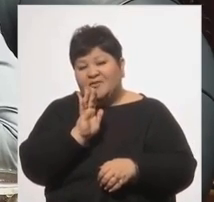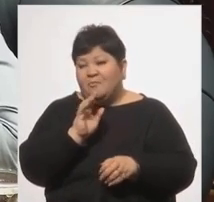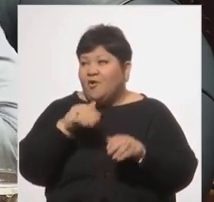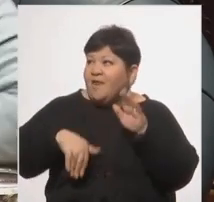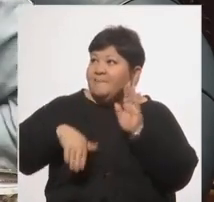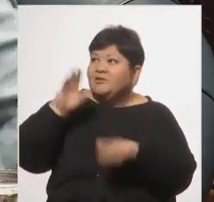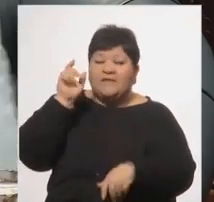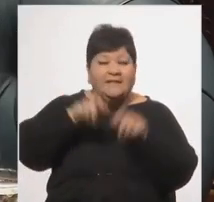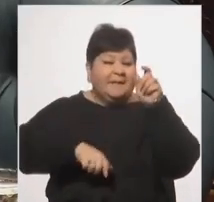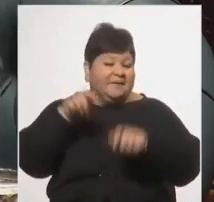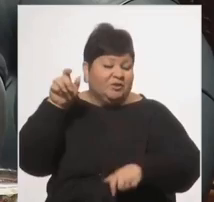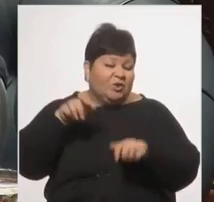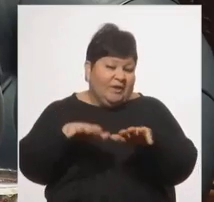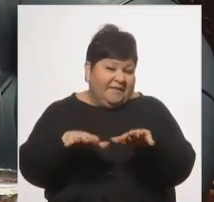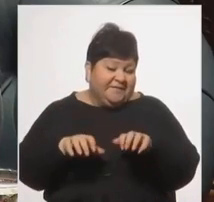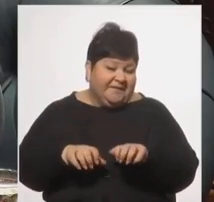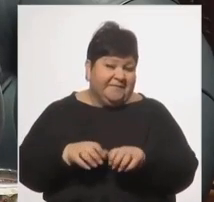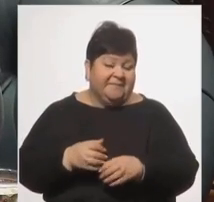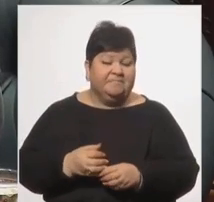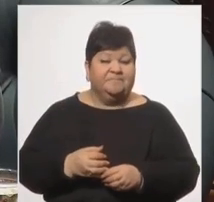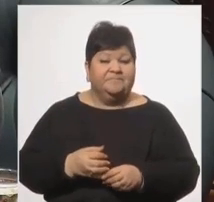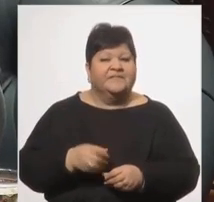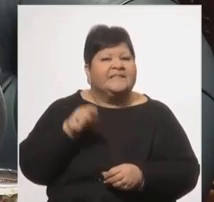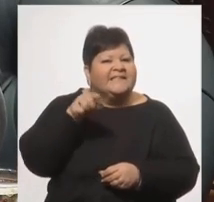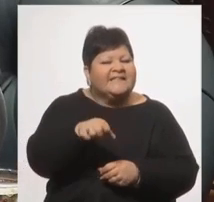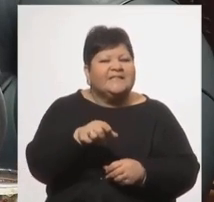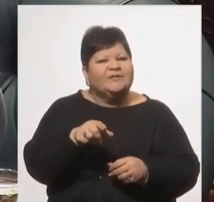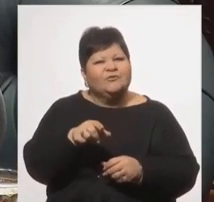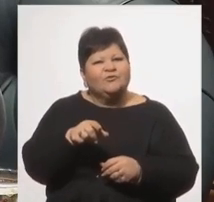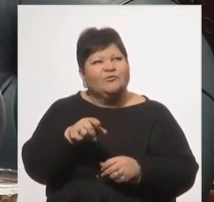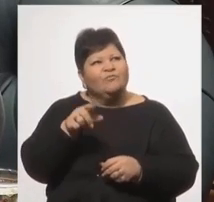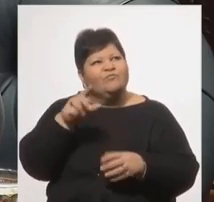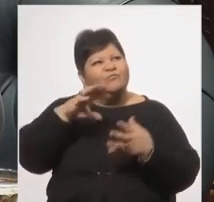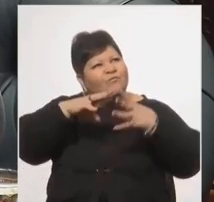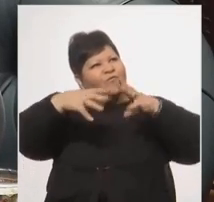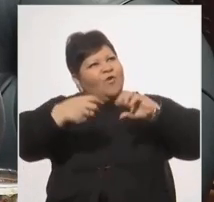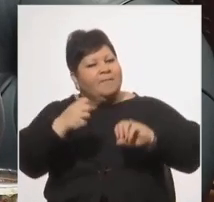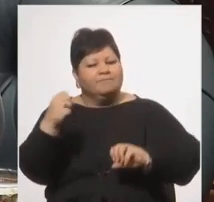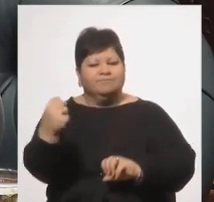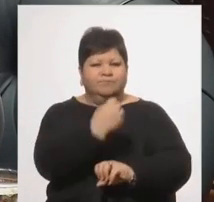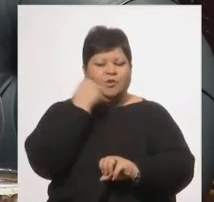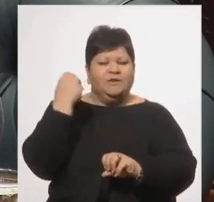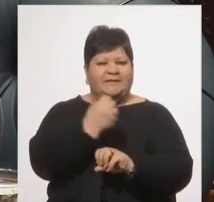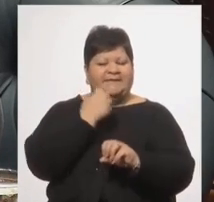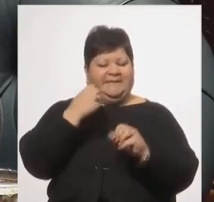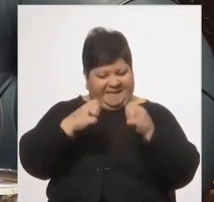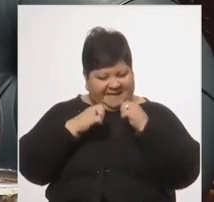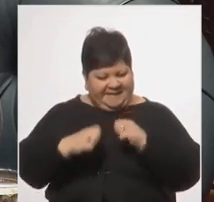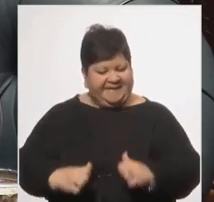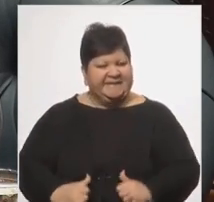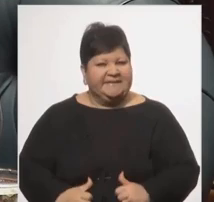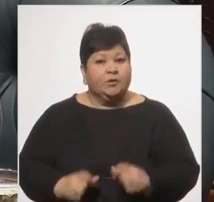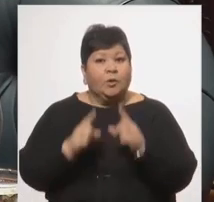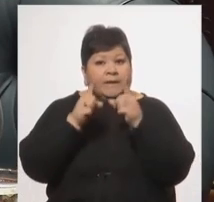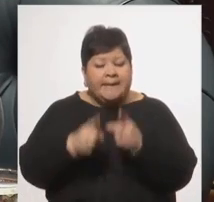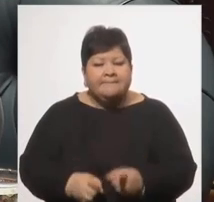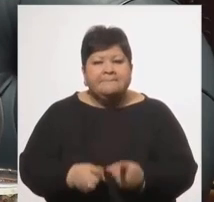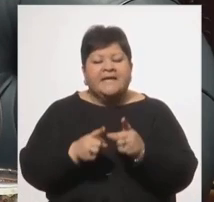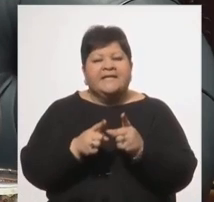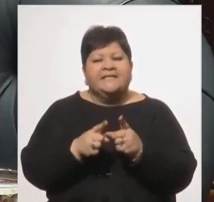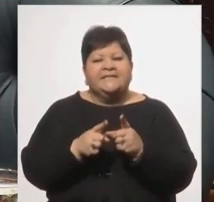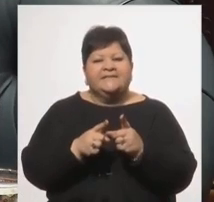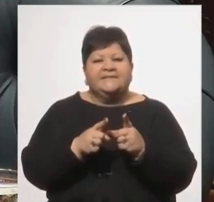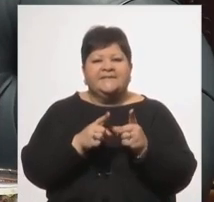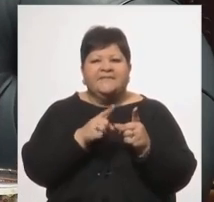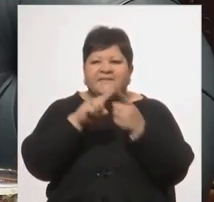Y eso lo transformó en un paradigma ético y estrechó lazos de confianza entre